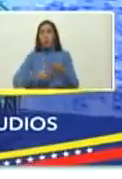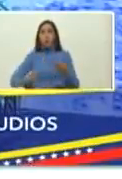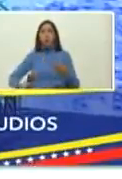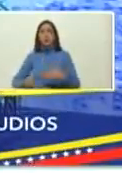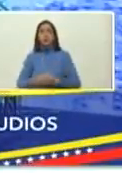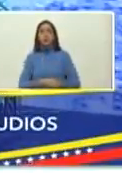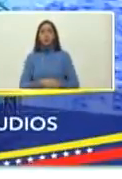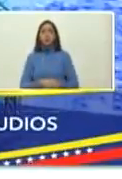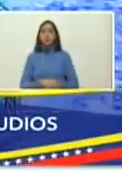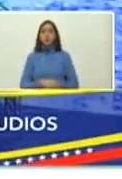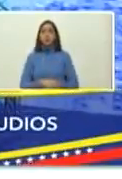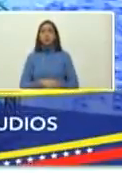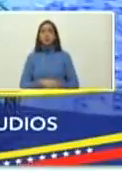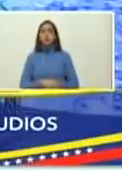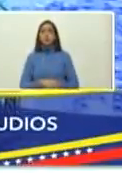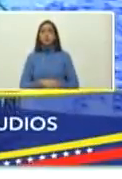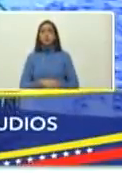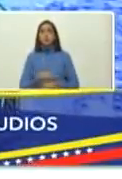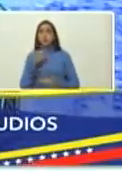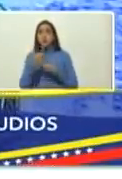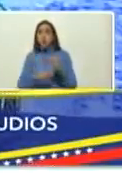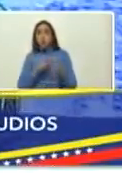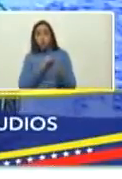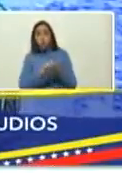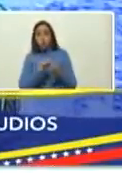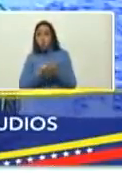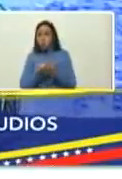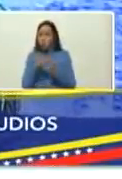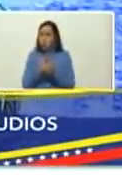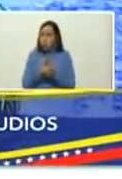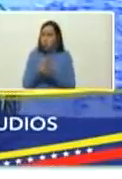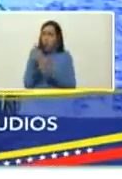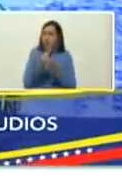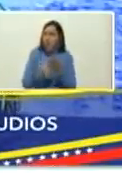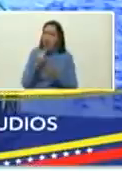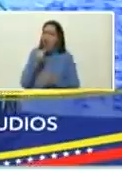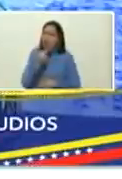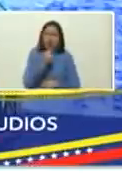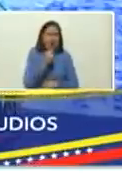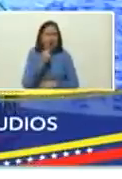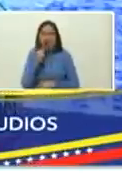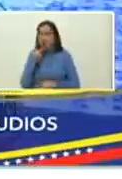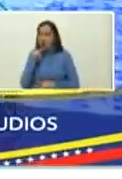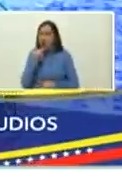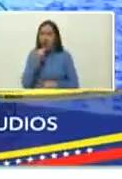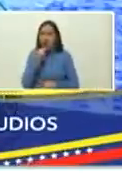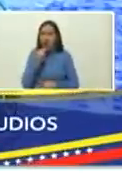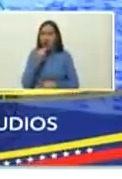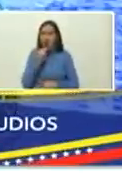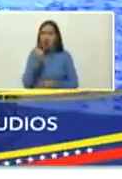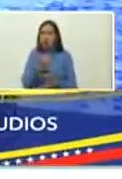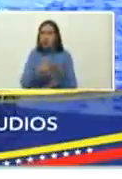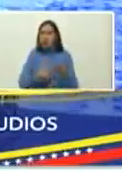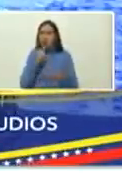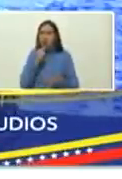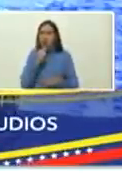este trabajo de la portada de quien es quien sabe